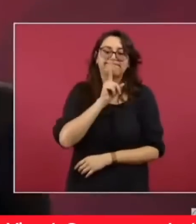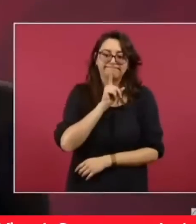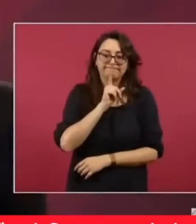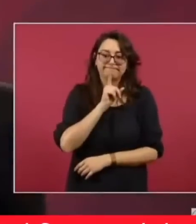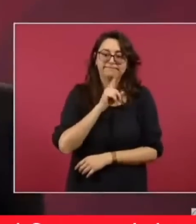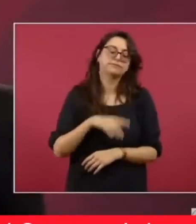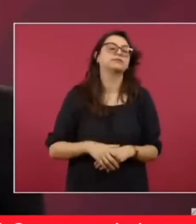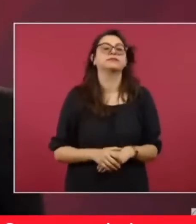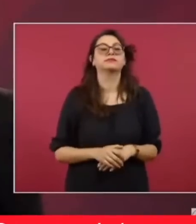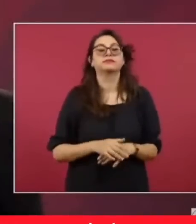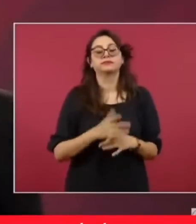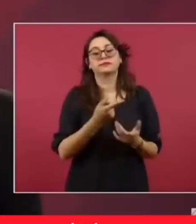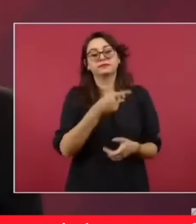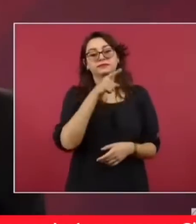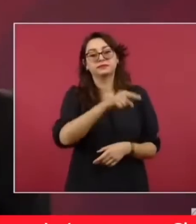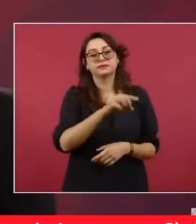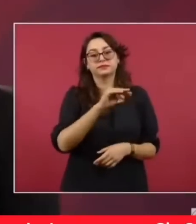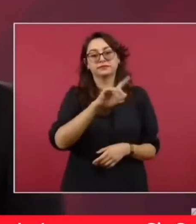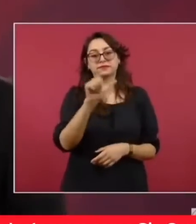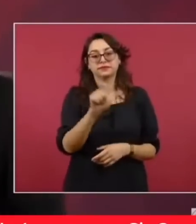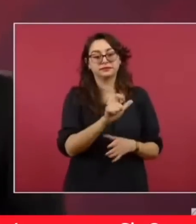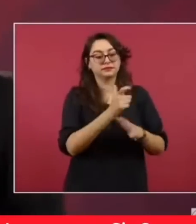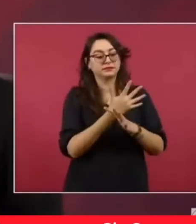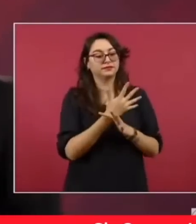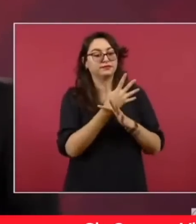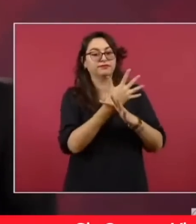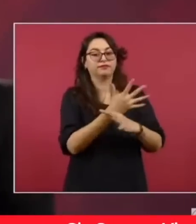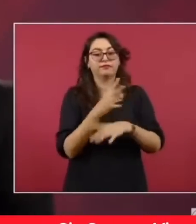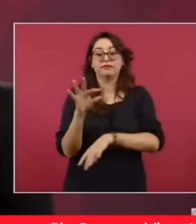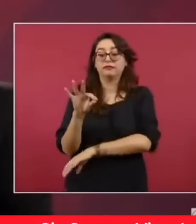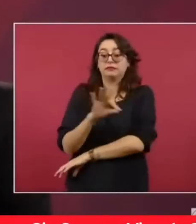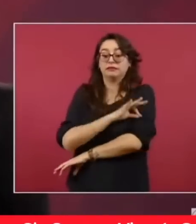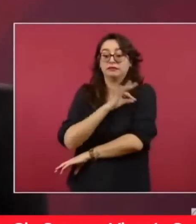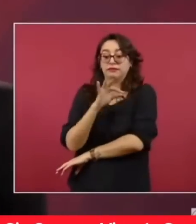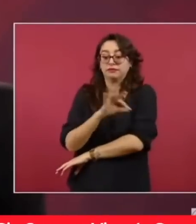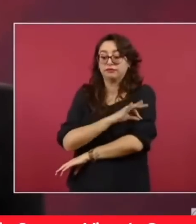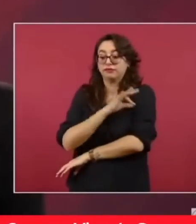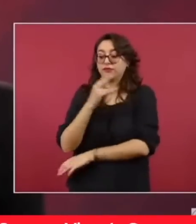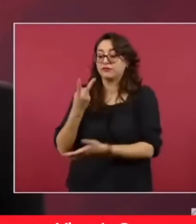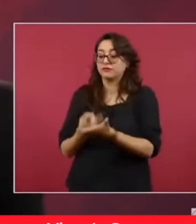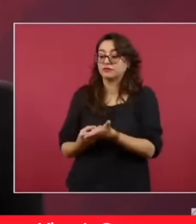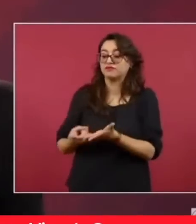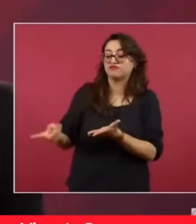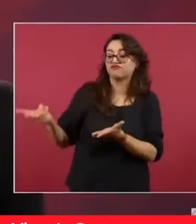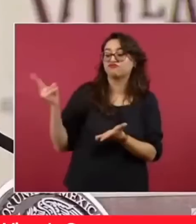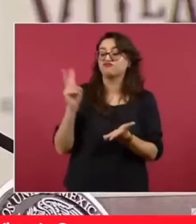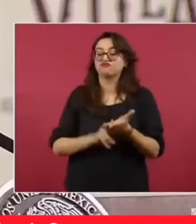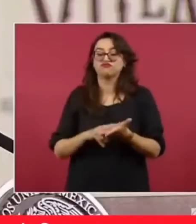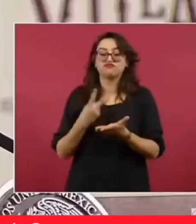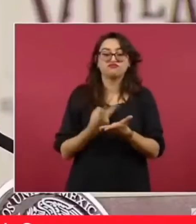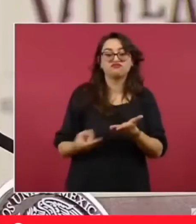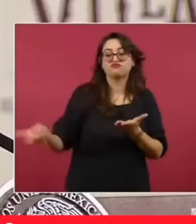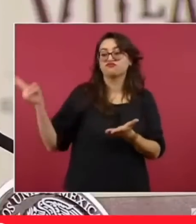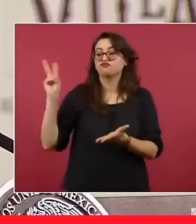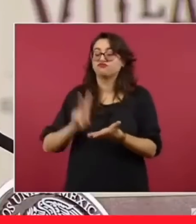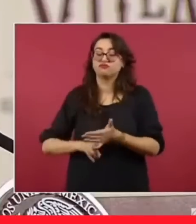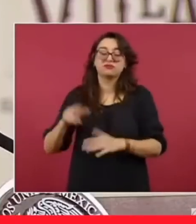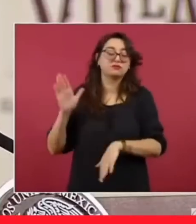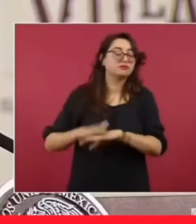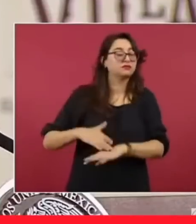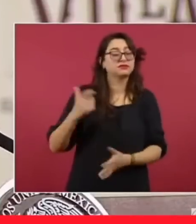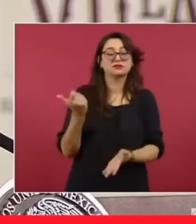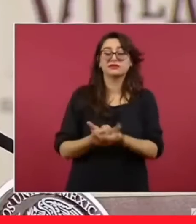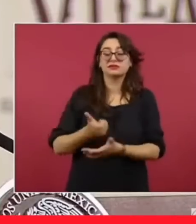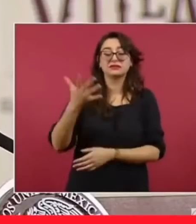titulada Vacuna patria tuvo un costo 550 millones de pesos superior a los registros oficiales.